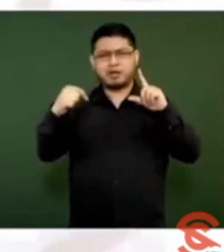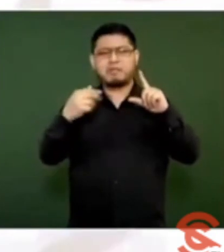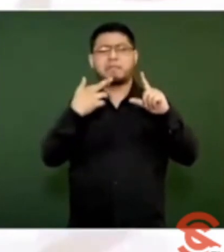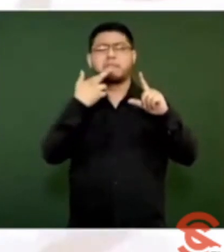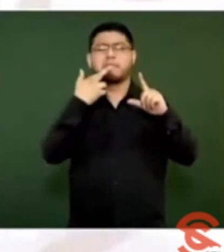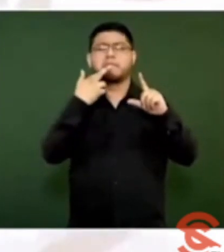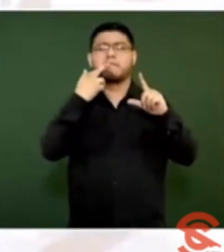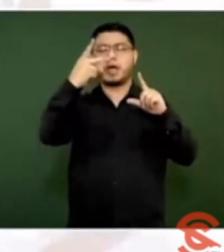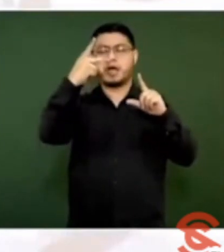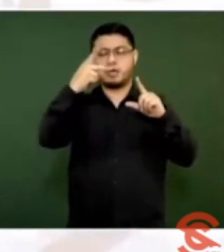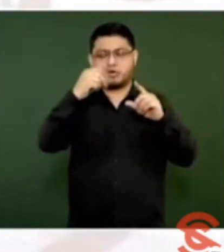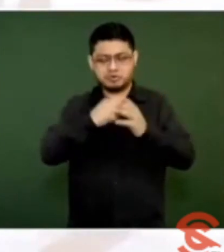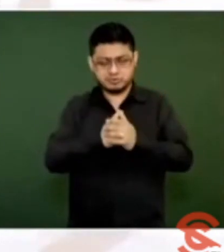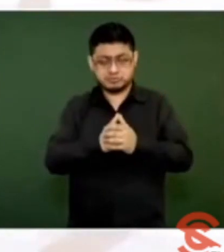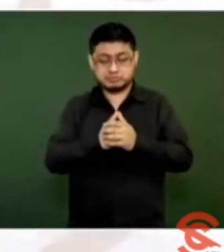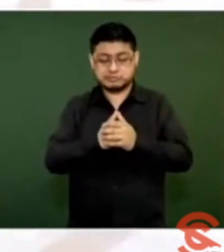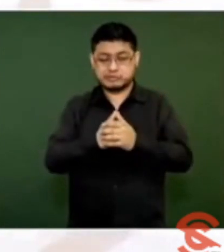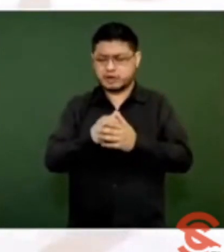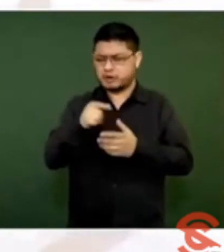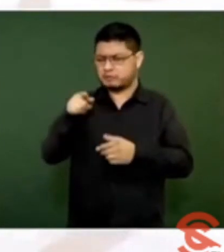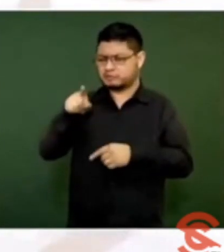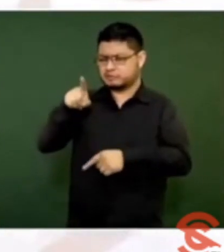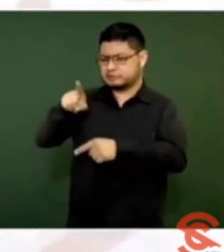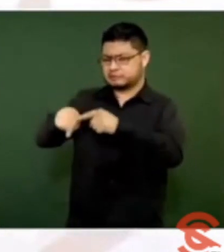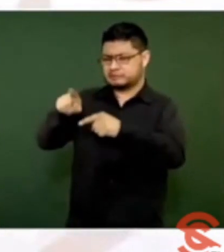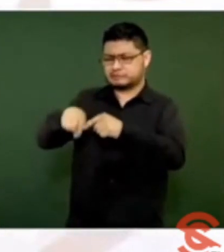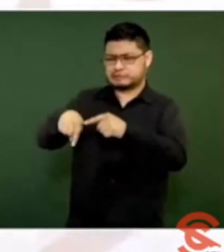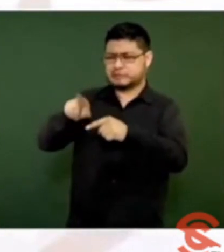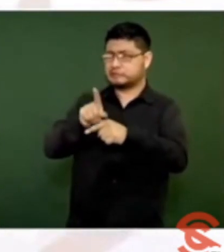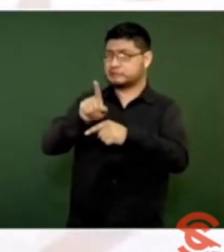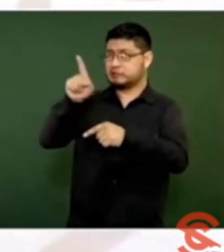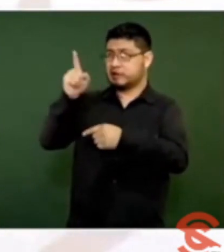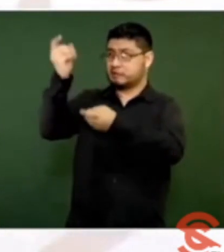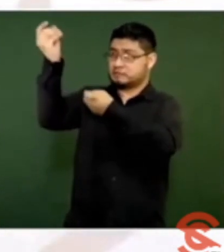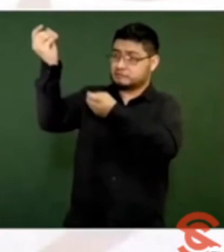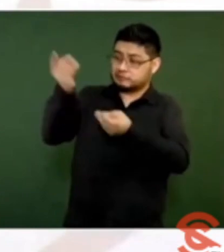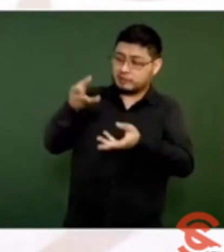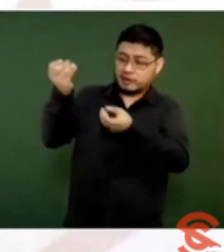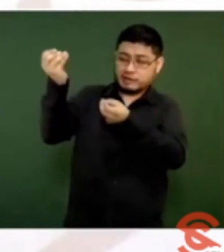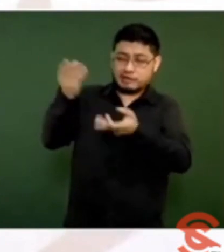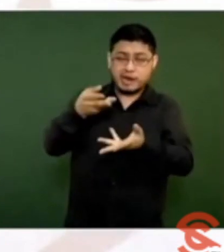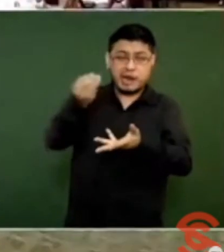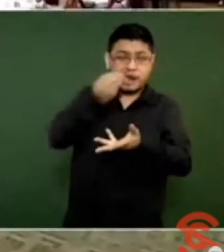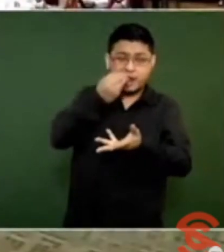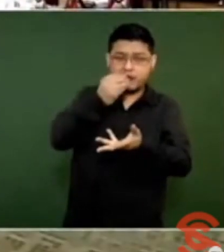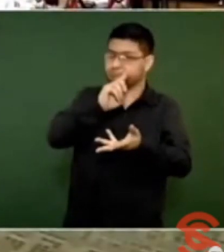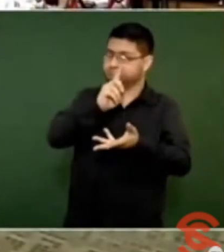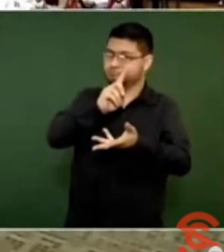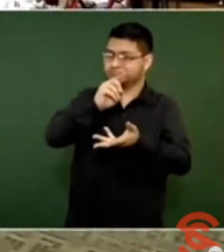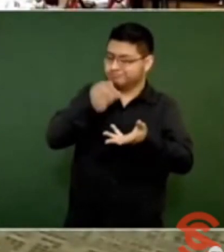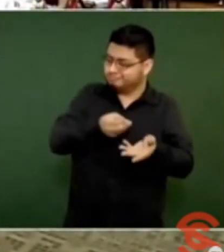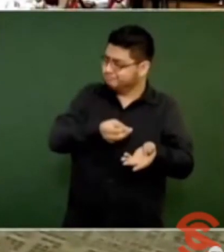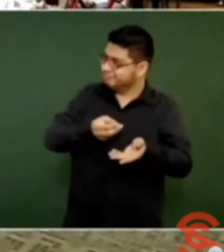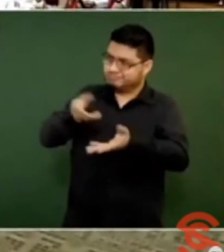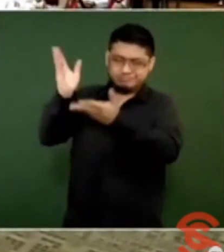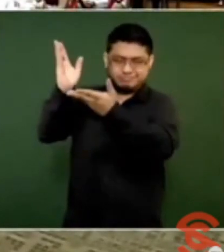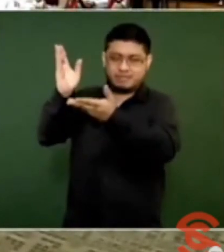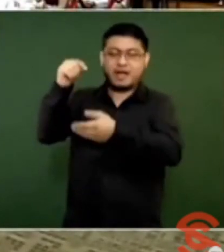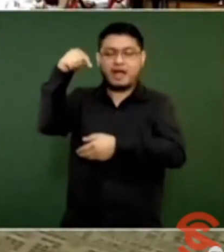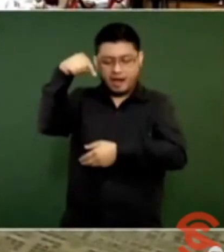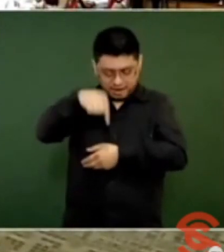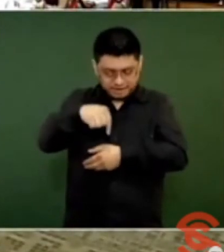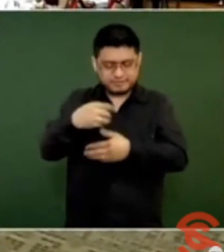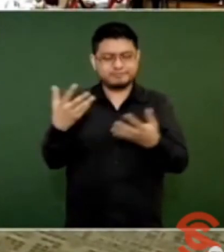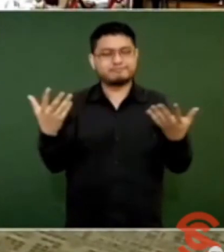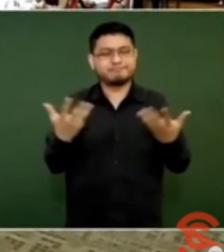progresiva disminución de las importaciones de alimentos básicos. Es motivo de